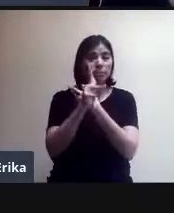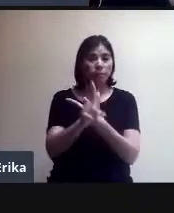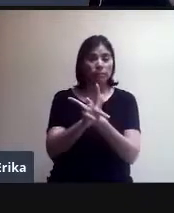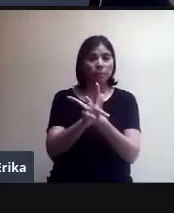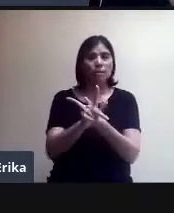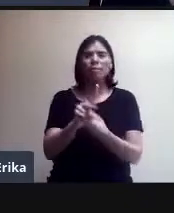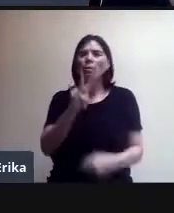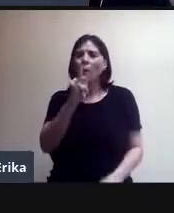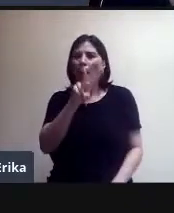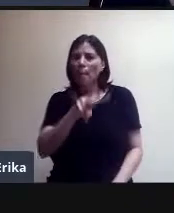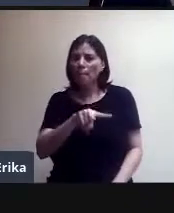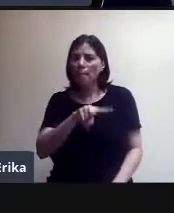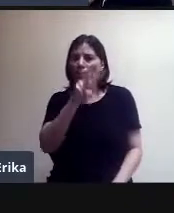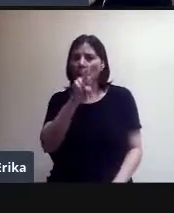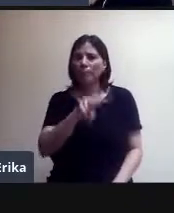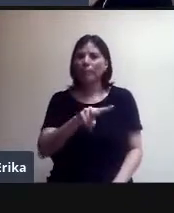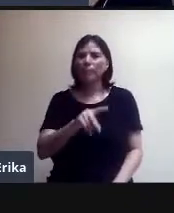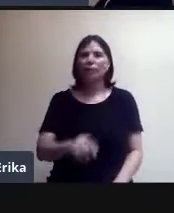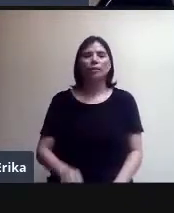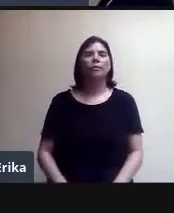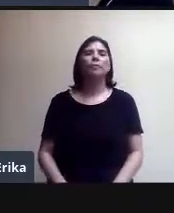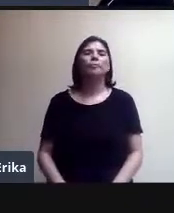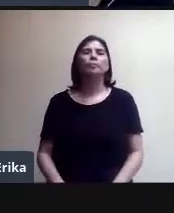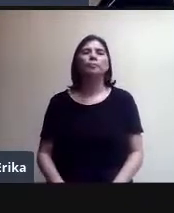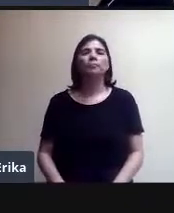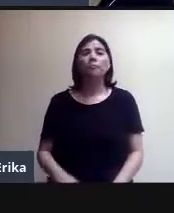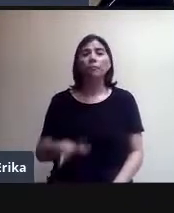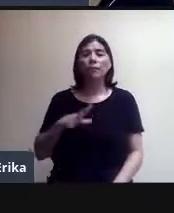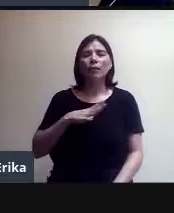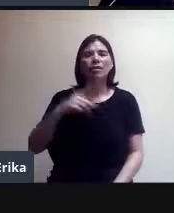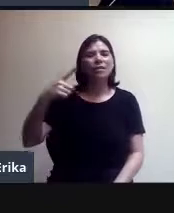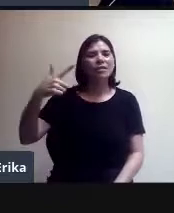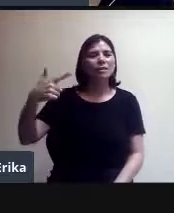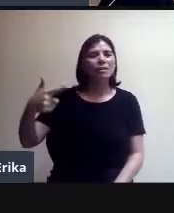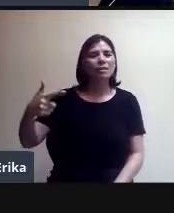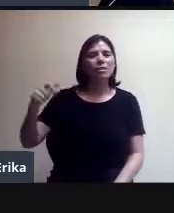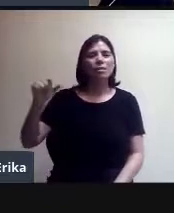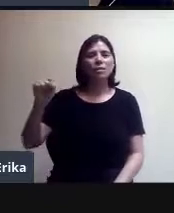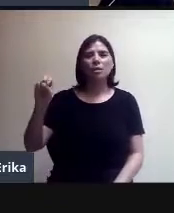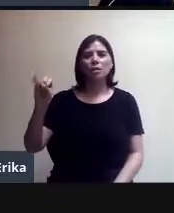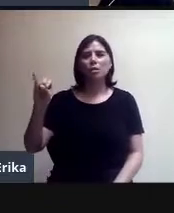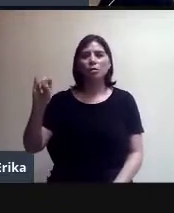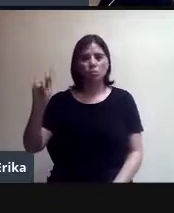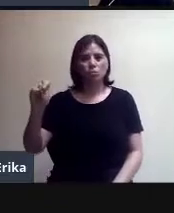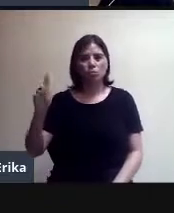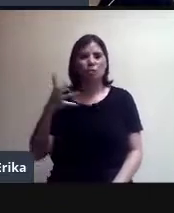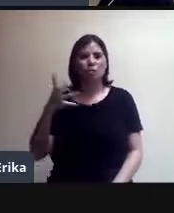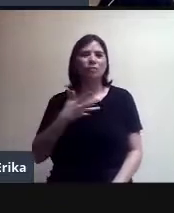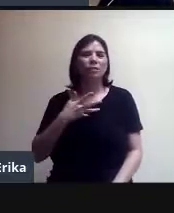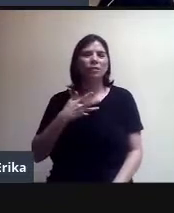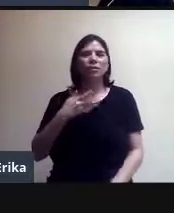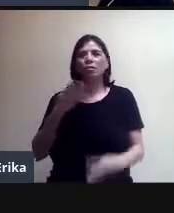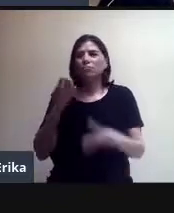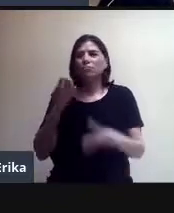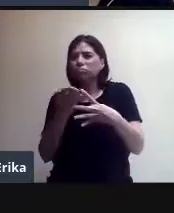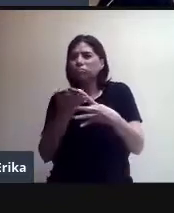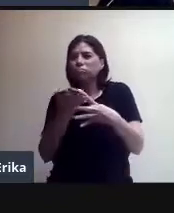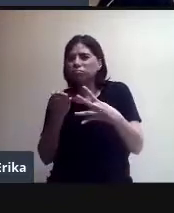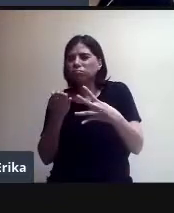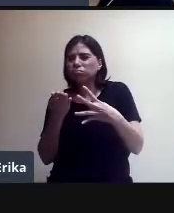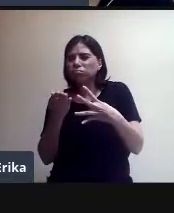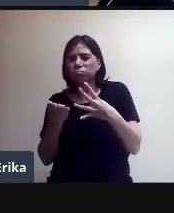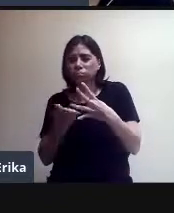Meet, ¿sí? Existe, G Suite tiene diferentes paquetes o formatos, digamos, desde